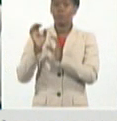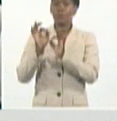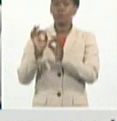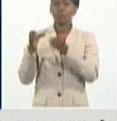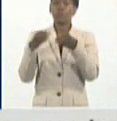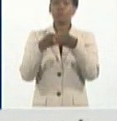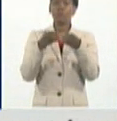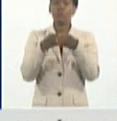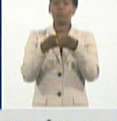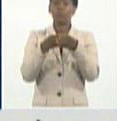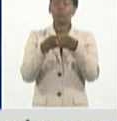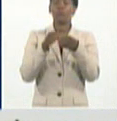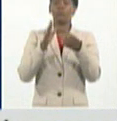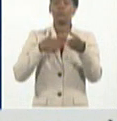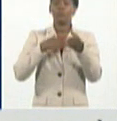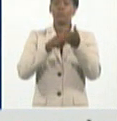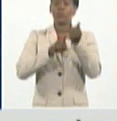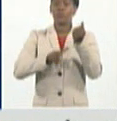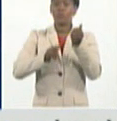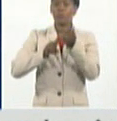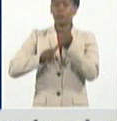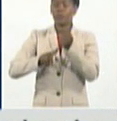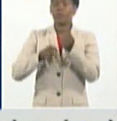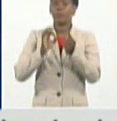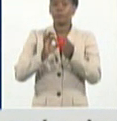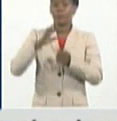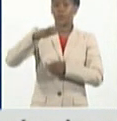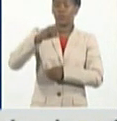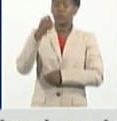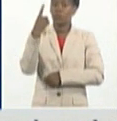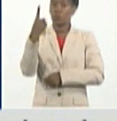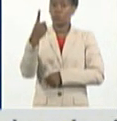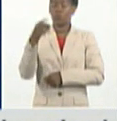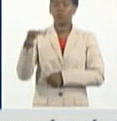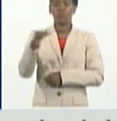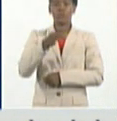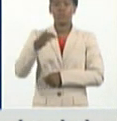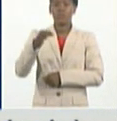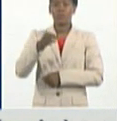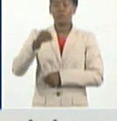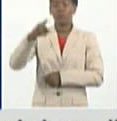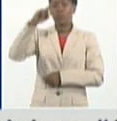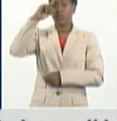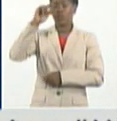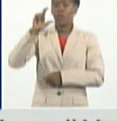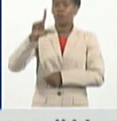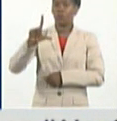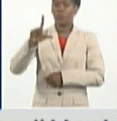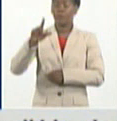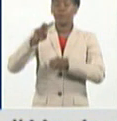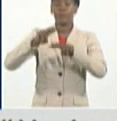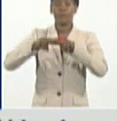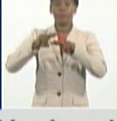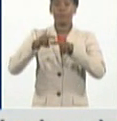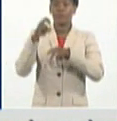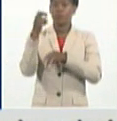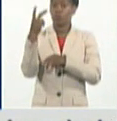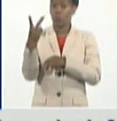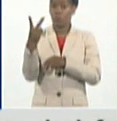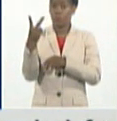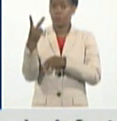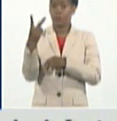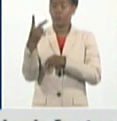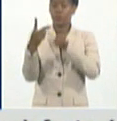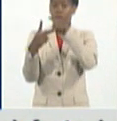de la provincia de Pinal de Río 1, del municipio de San Luis, de la provincia de La Habana 2, 1 del